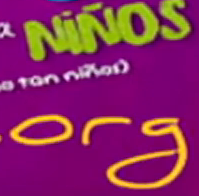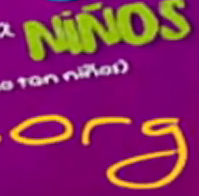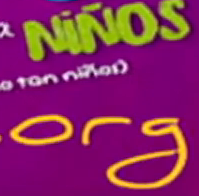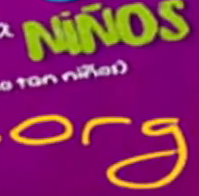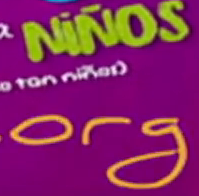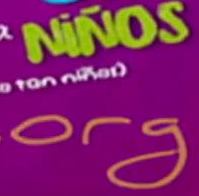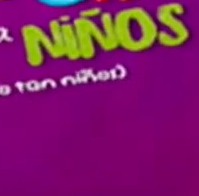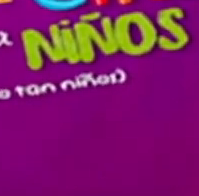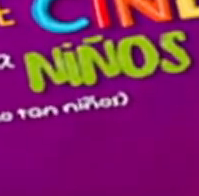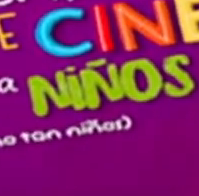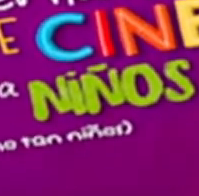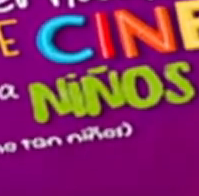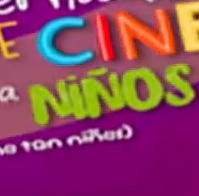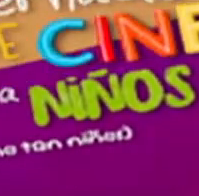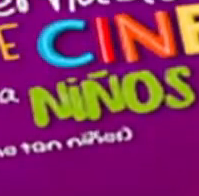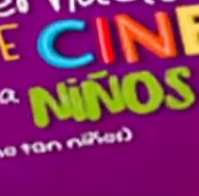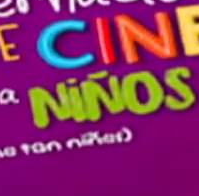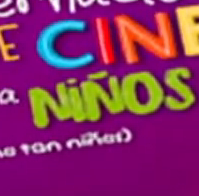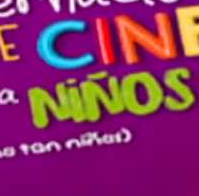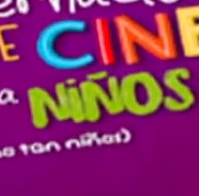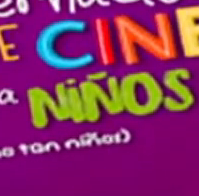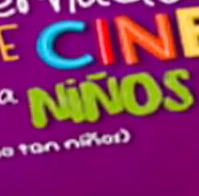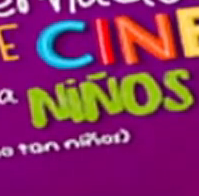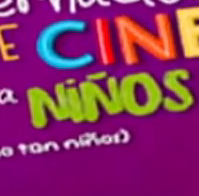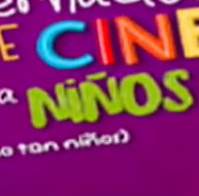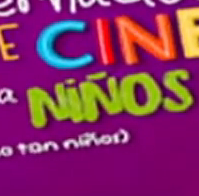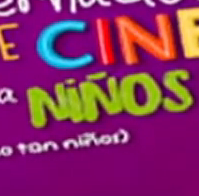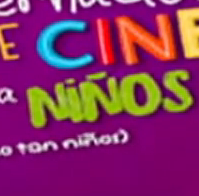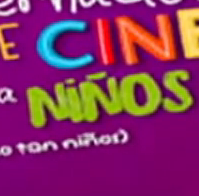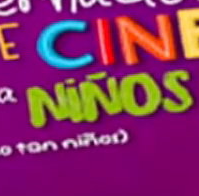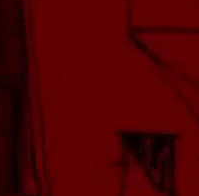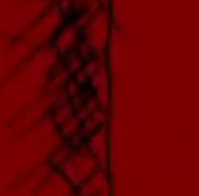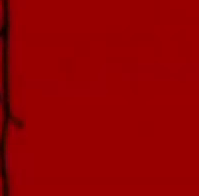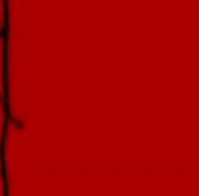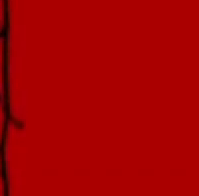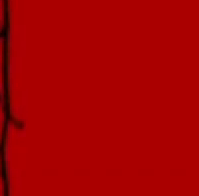¡Por aquí estudiamos!